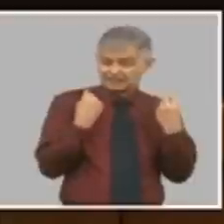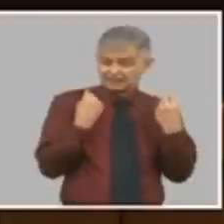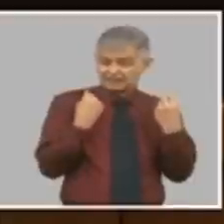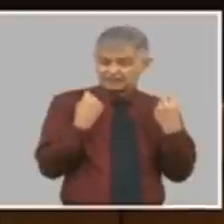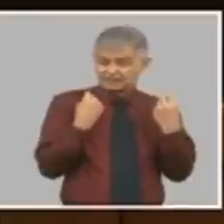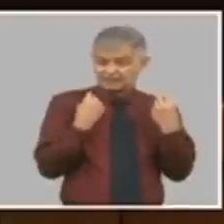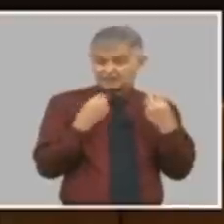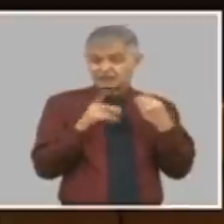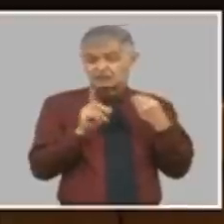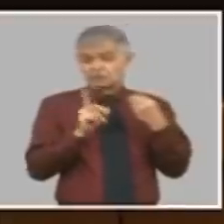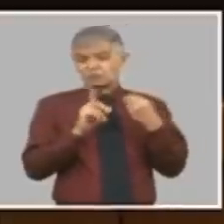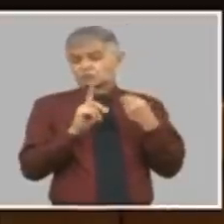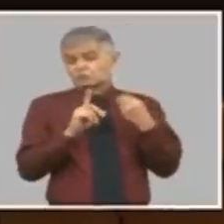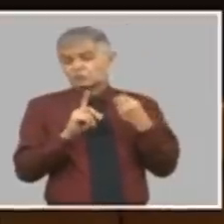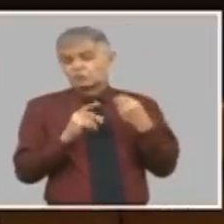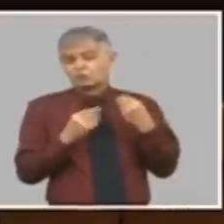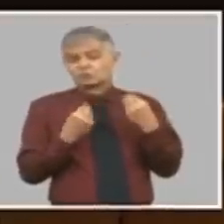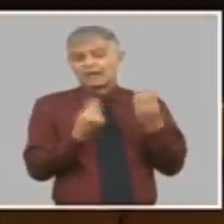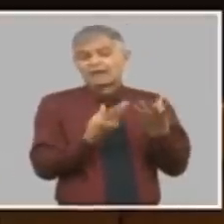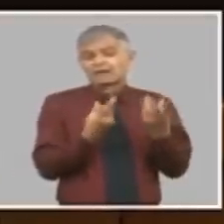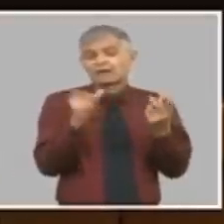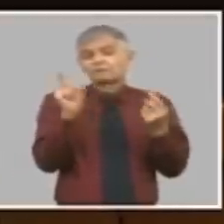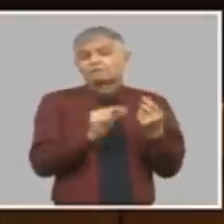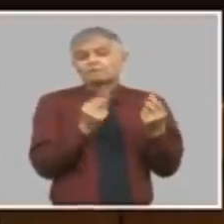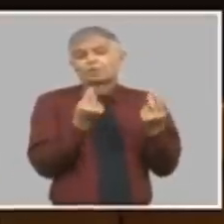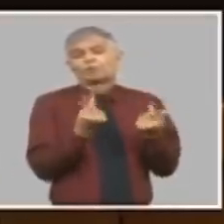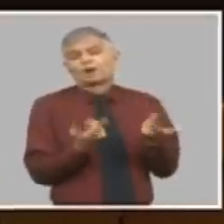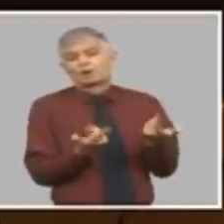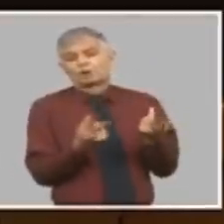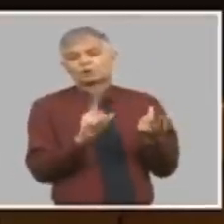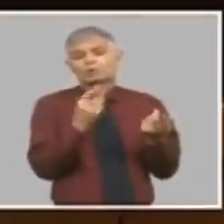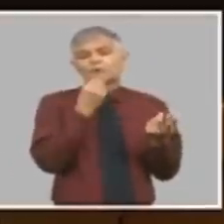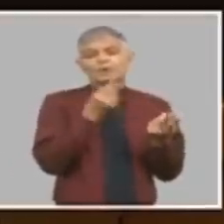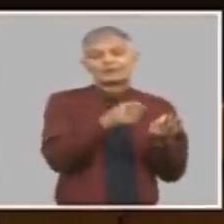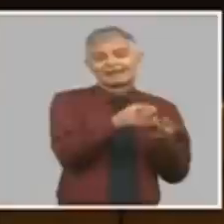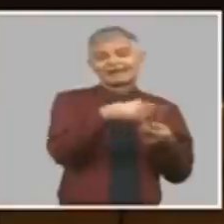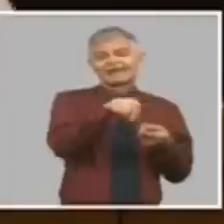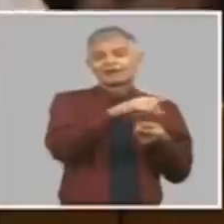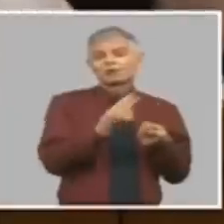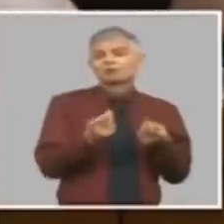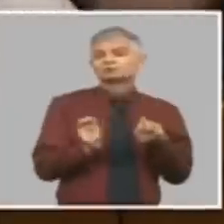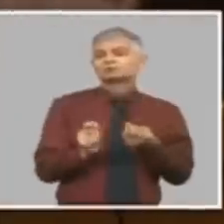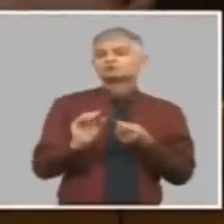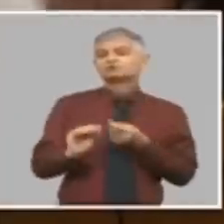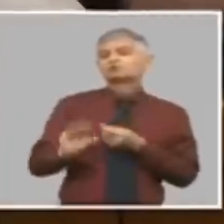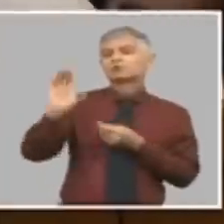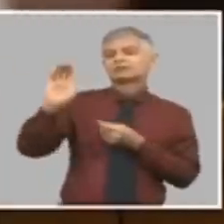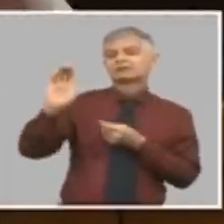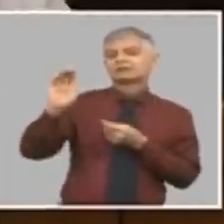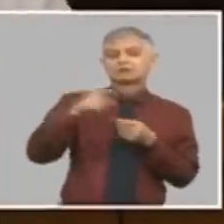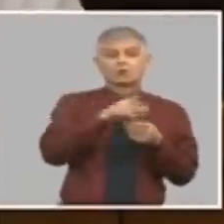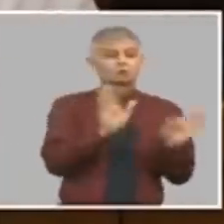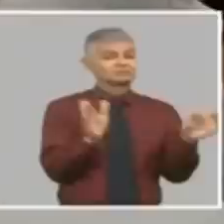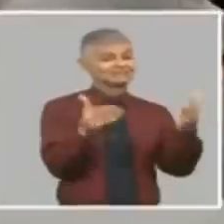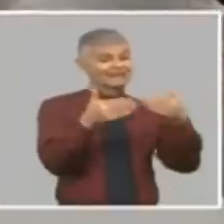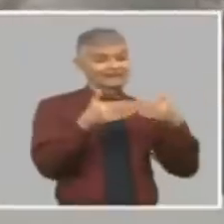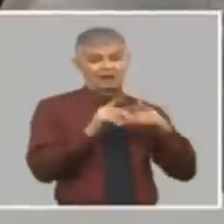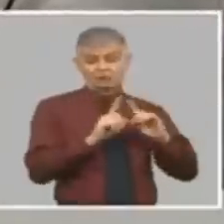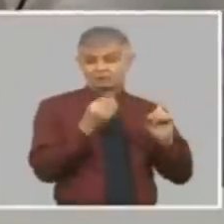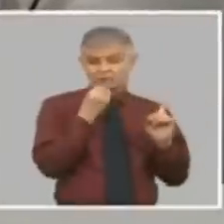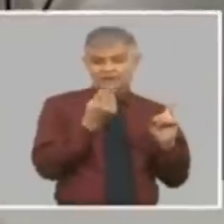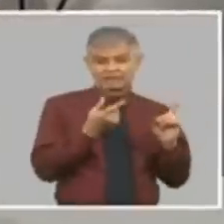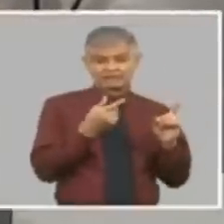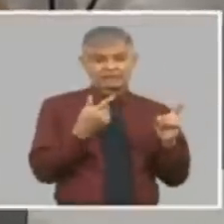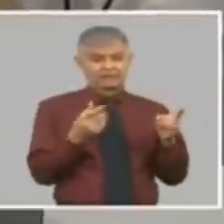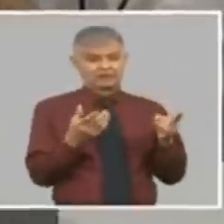para no invalidarlas de que no puedan subir salario y segundo y no cerrarla y generar un